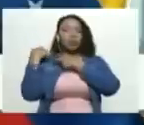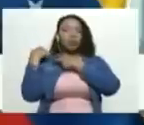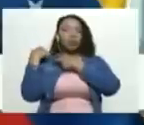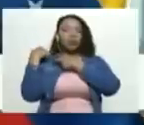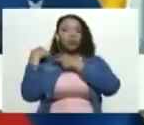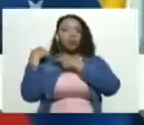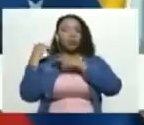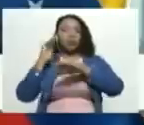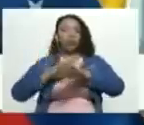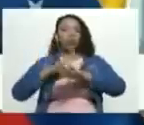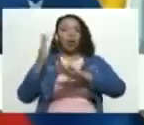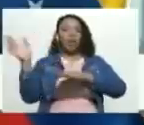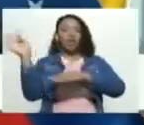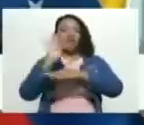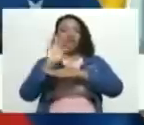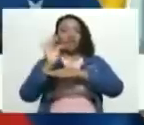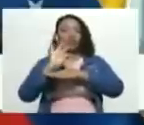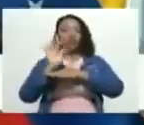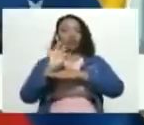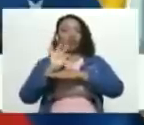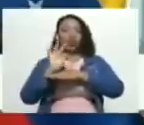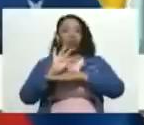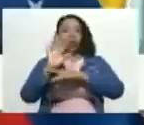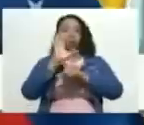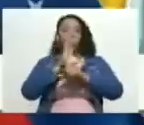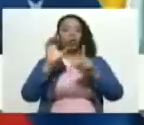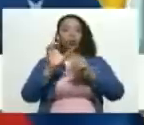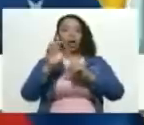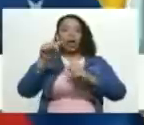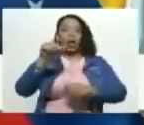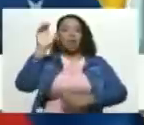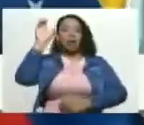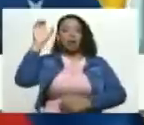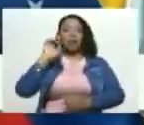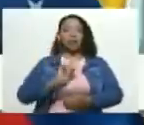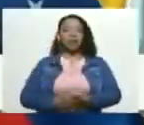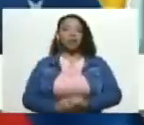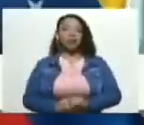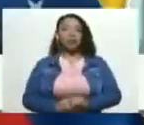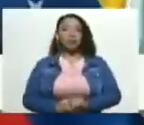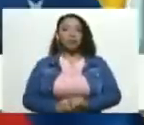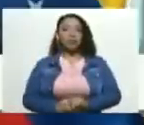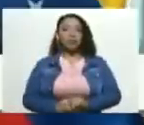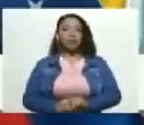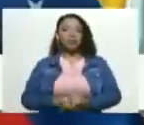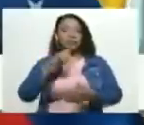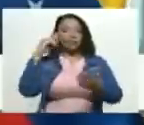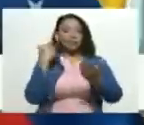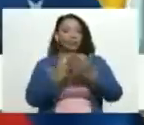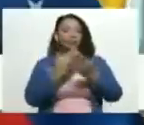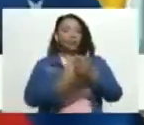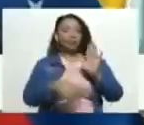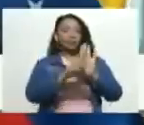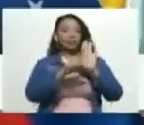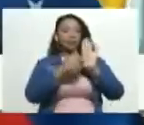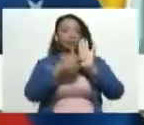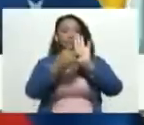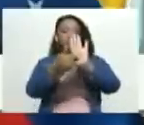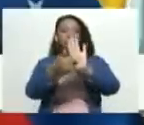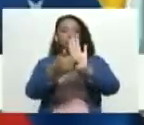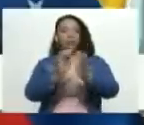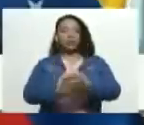de usurpación de funciones, traición a la patria, legitimación de capitales y asociación.